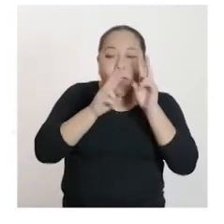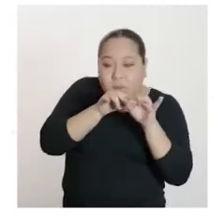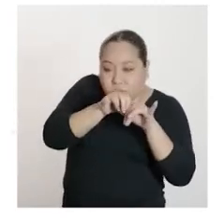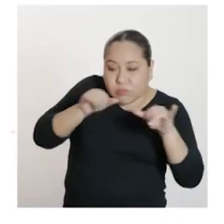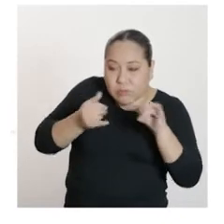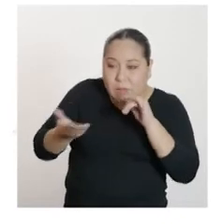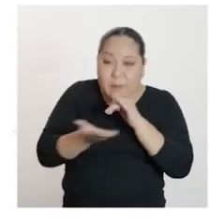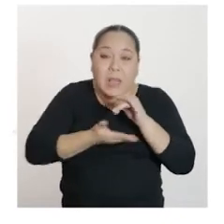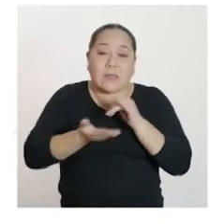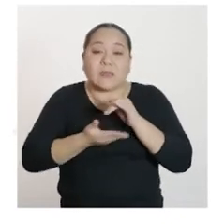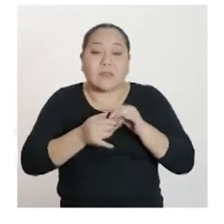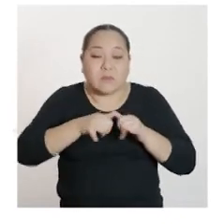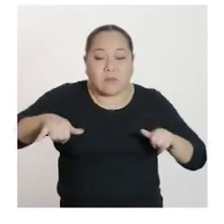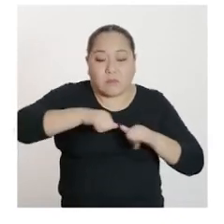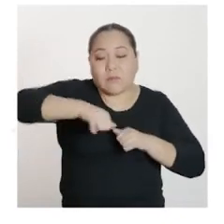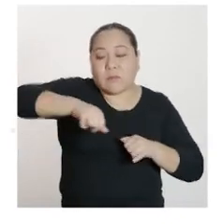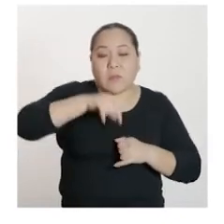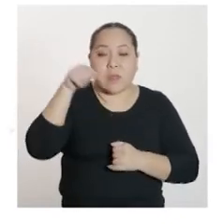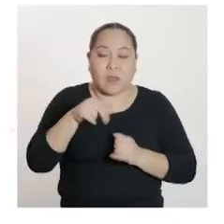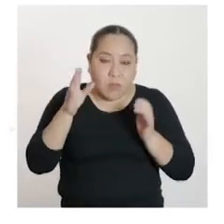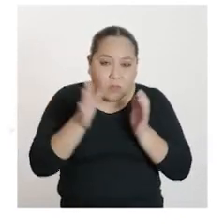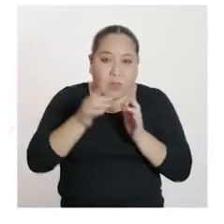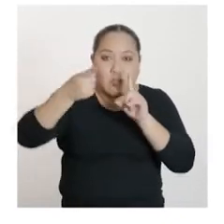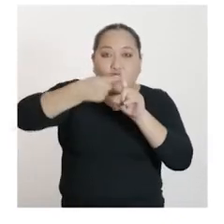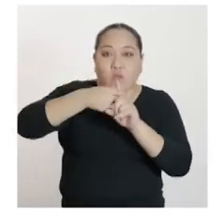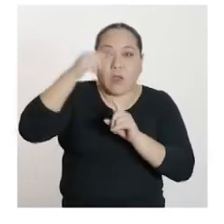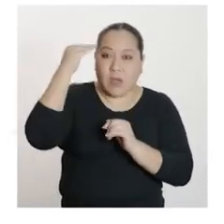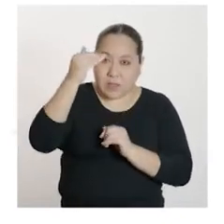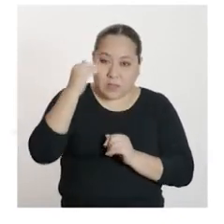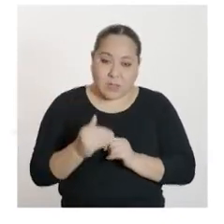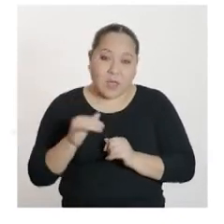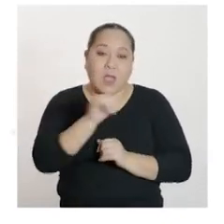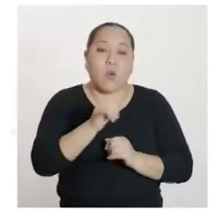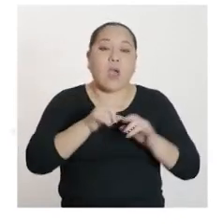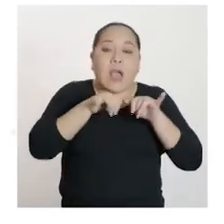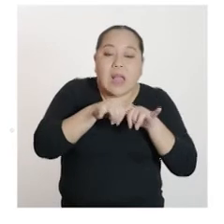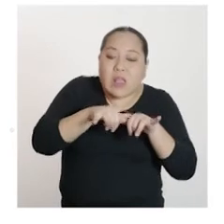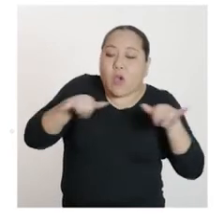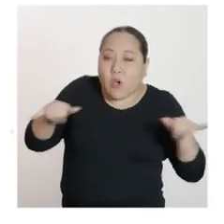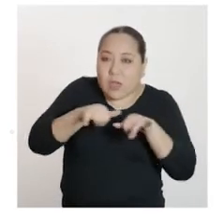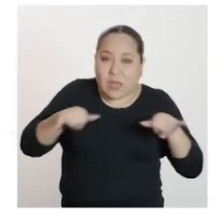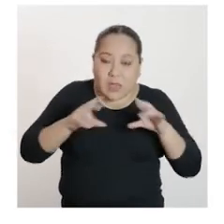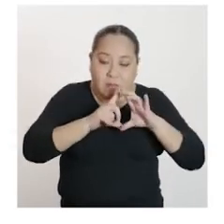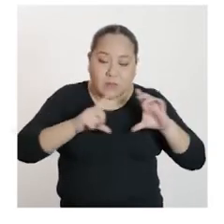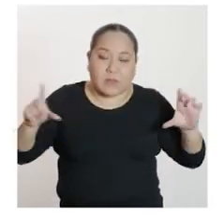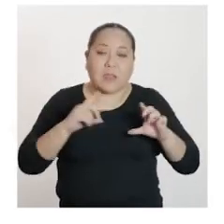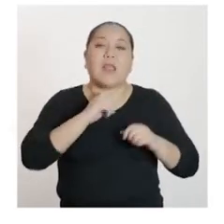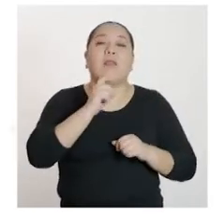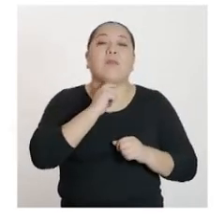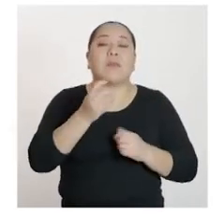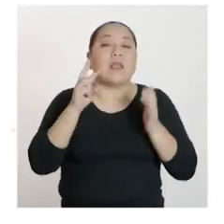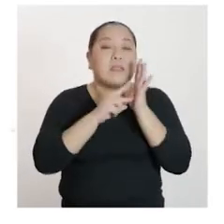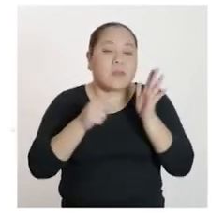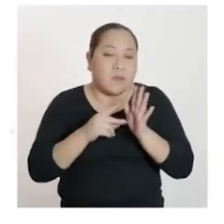base del prisma rectangular, que al sumarlas son igual a la longitud de la plancha de metal, es